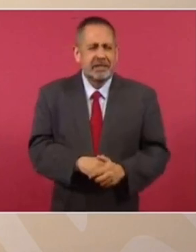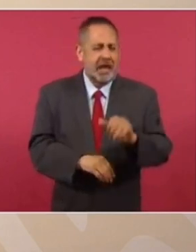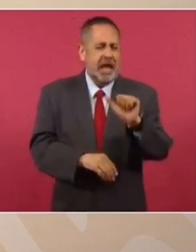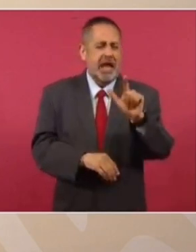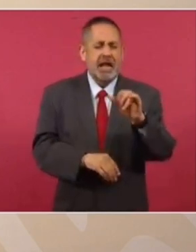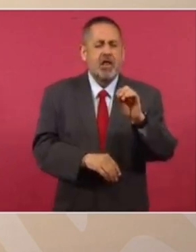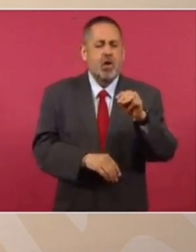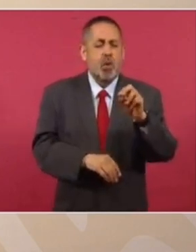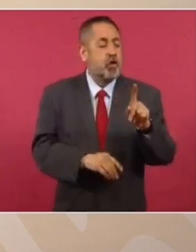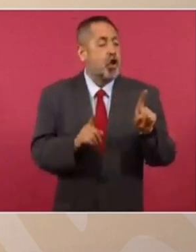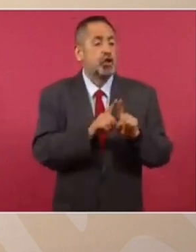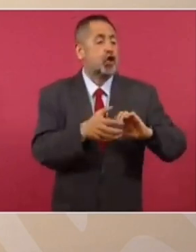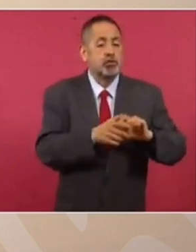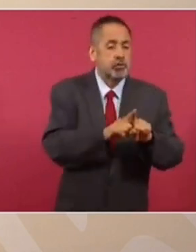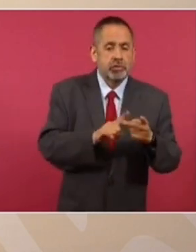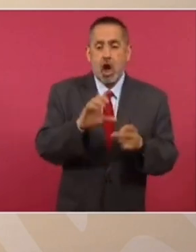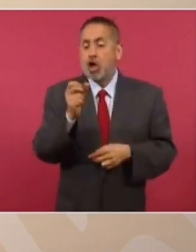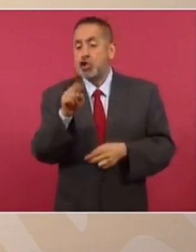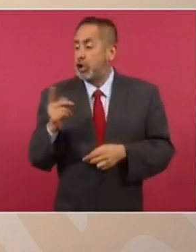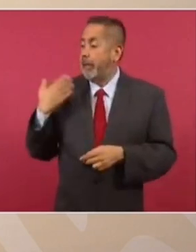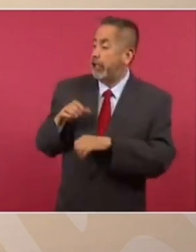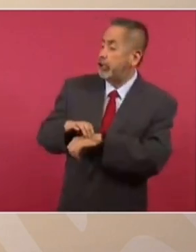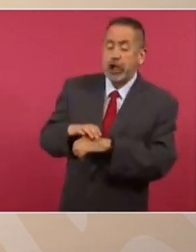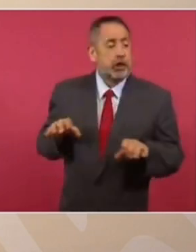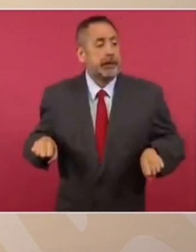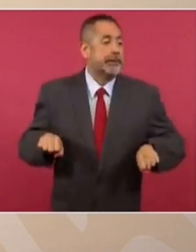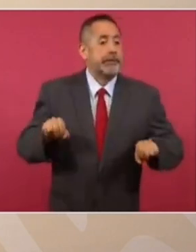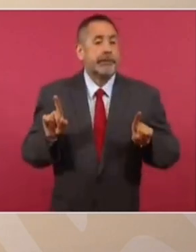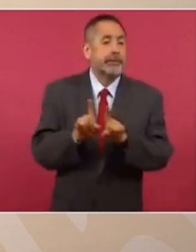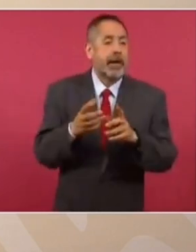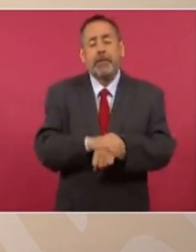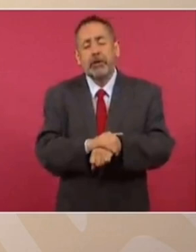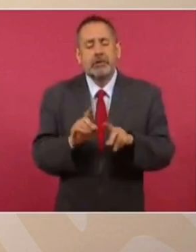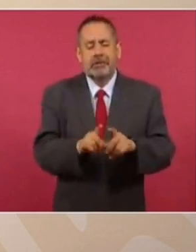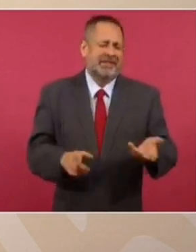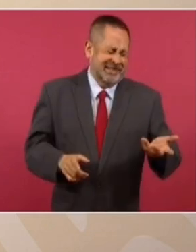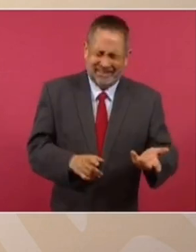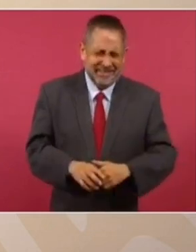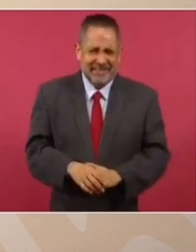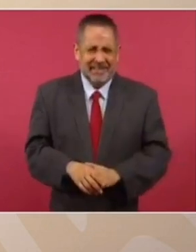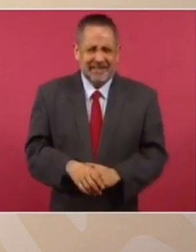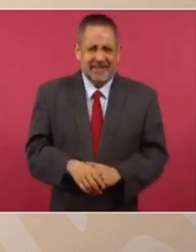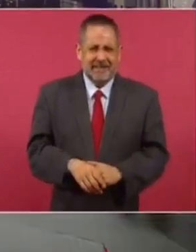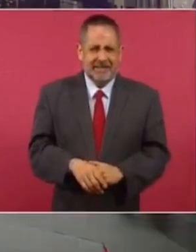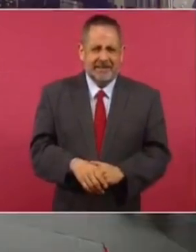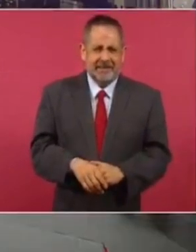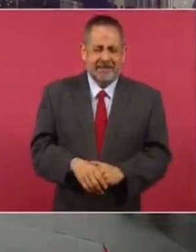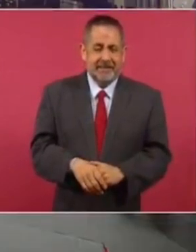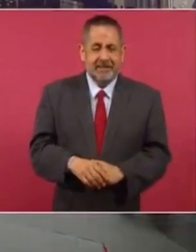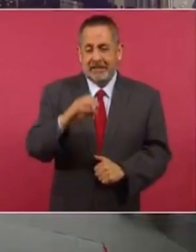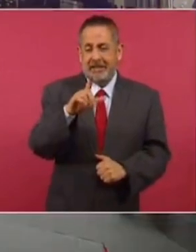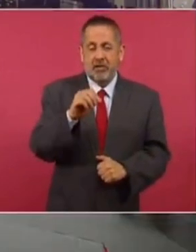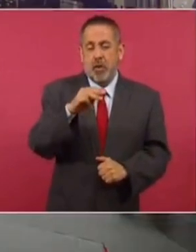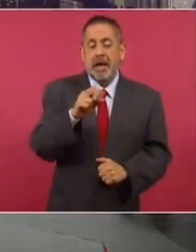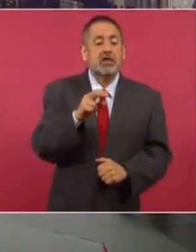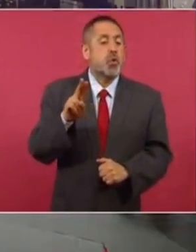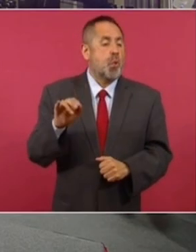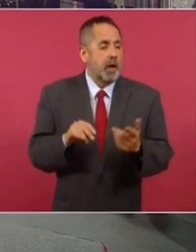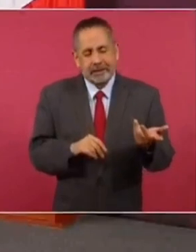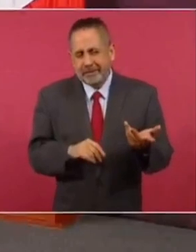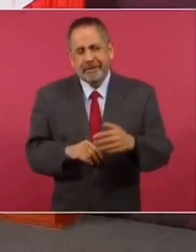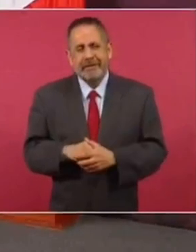Alejandro Moreno, Chong, Claudia Rosemasiú,